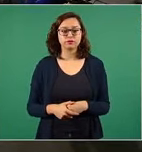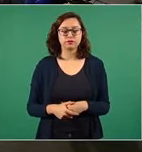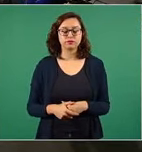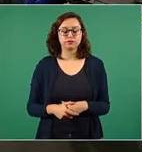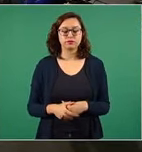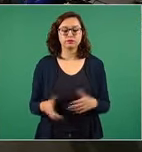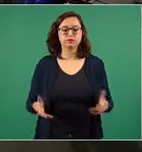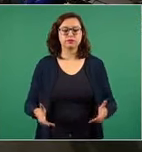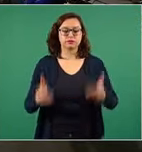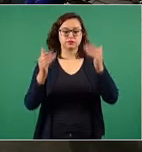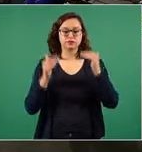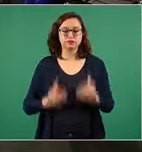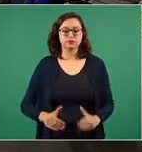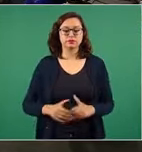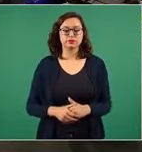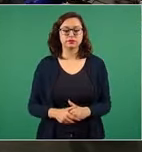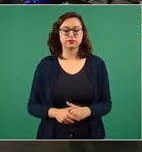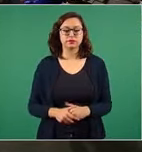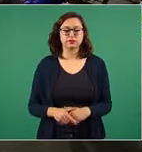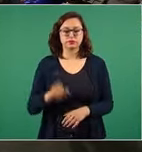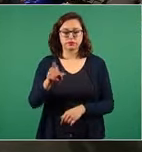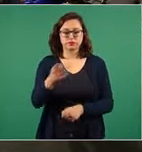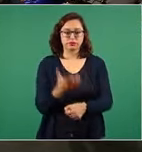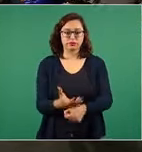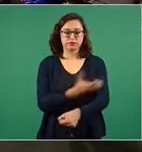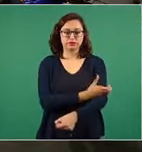Vamos a ver aquí, compañero.